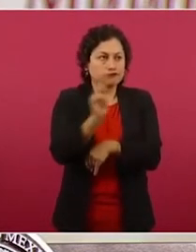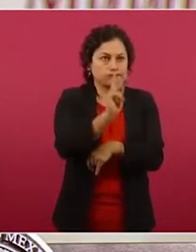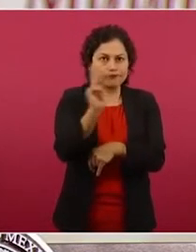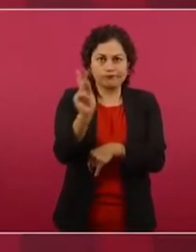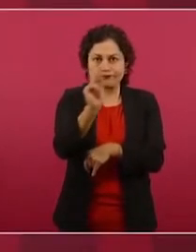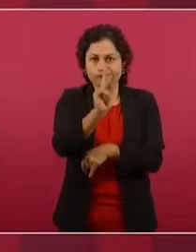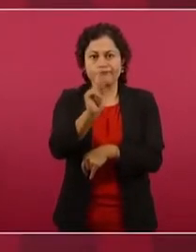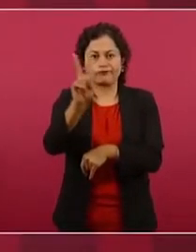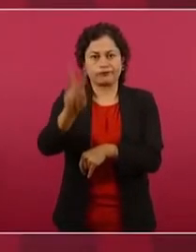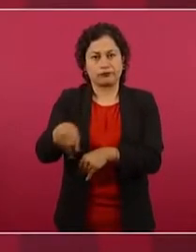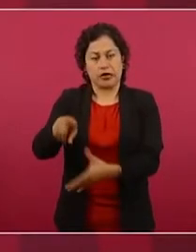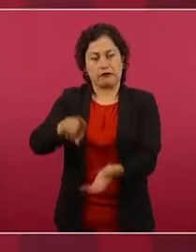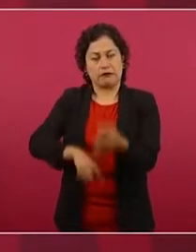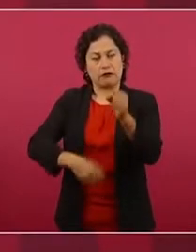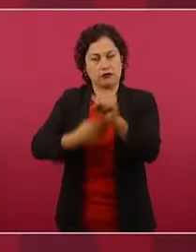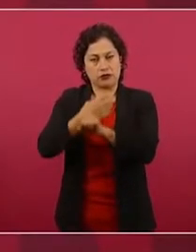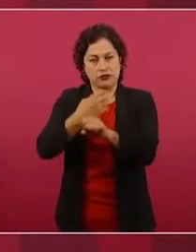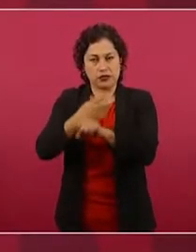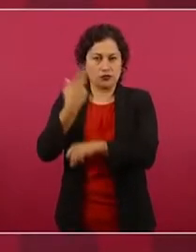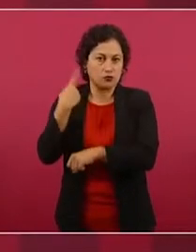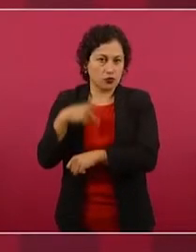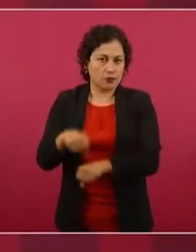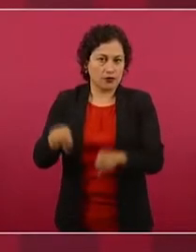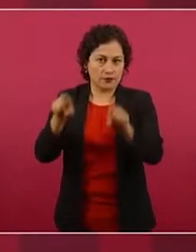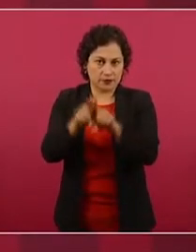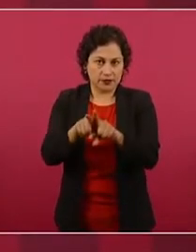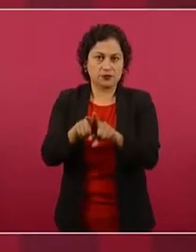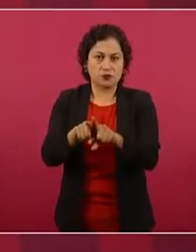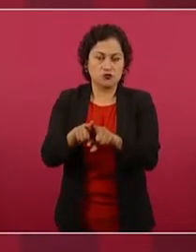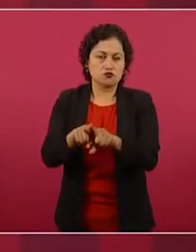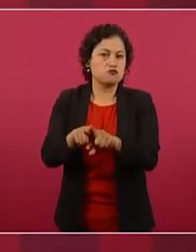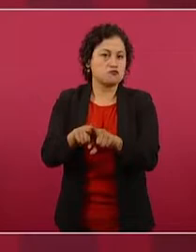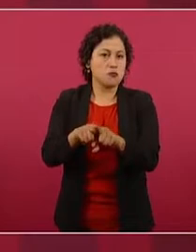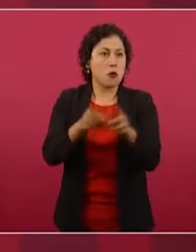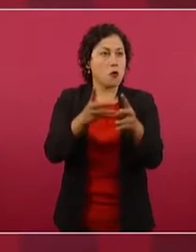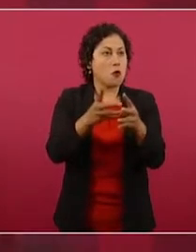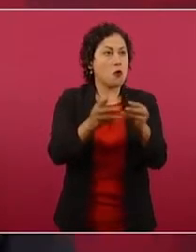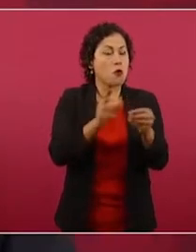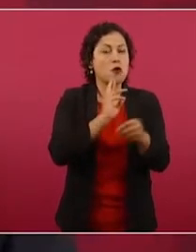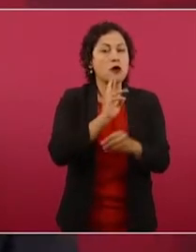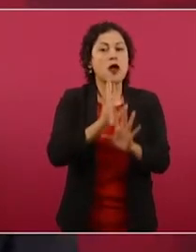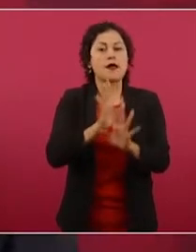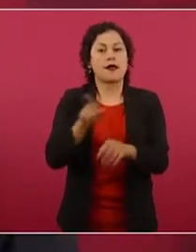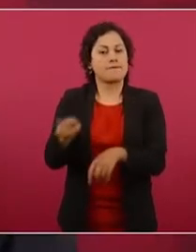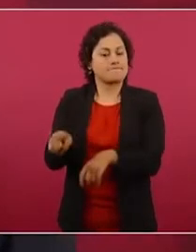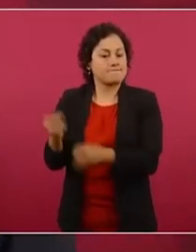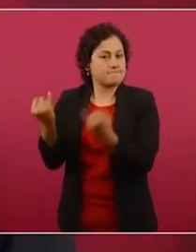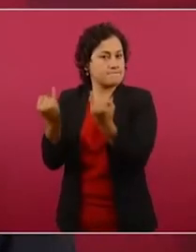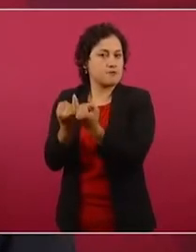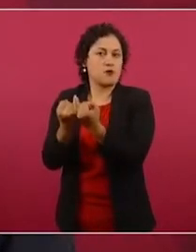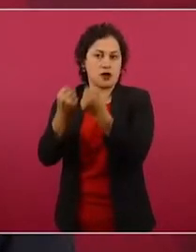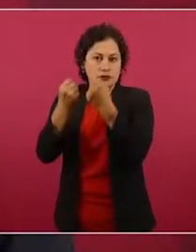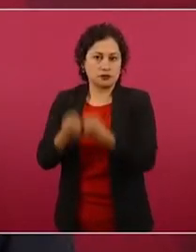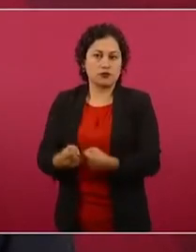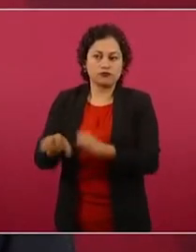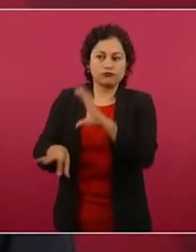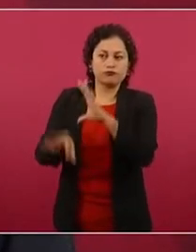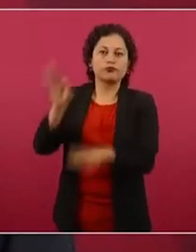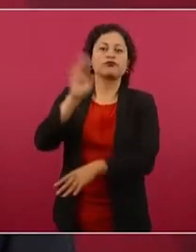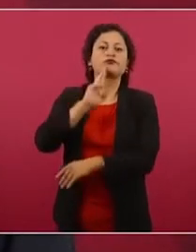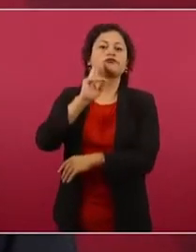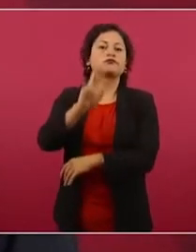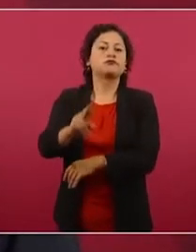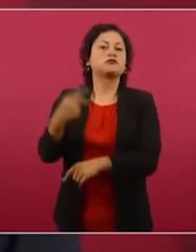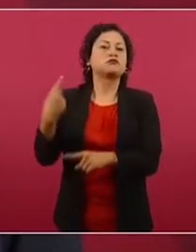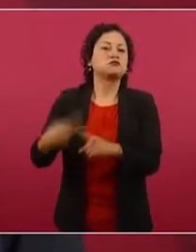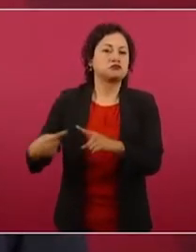en Puebla, este se va a resolver también de manera pronta y que no